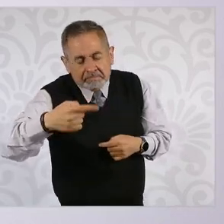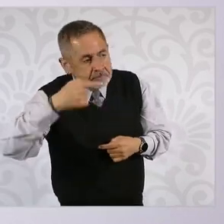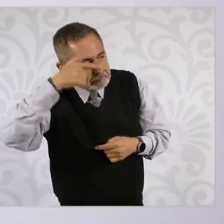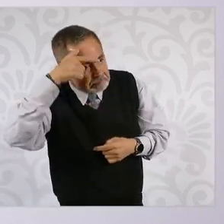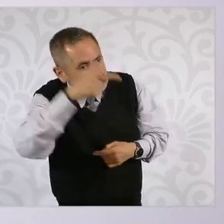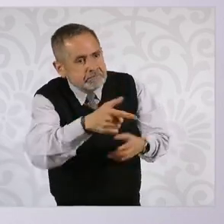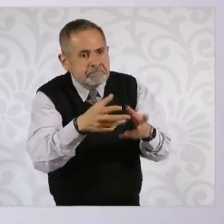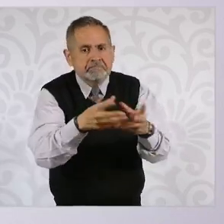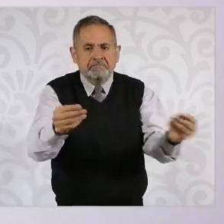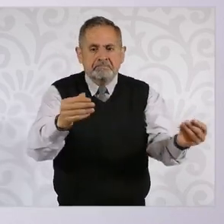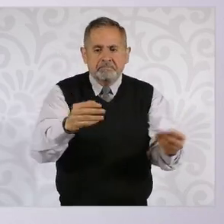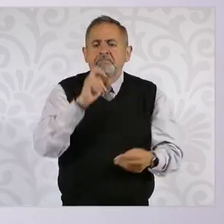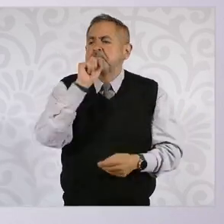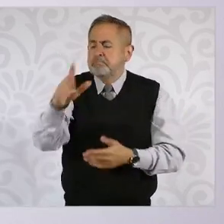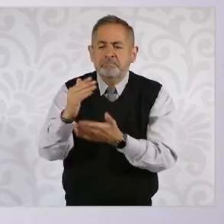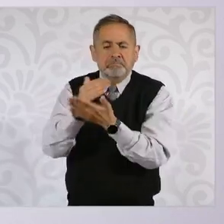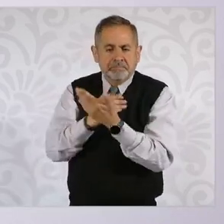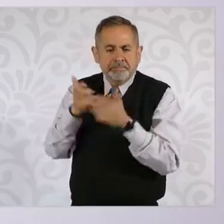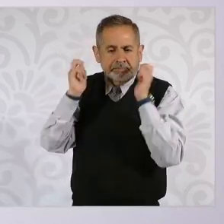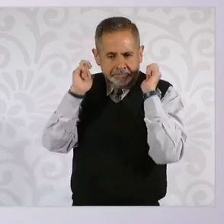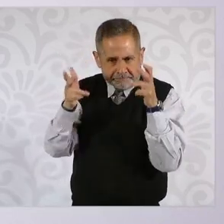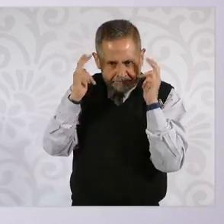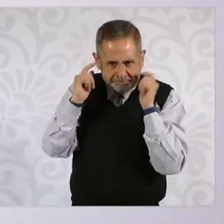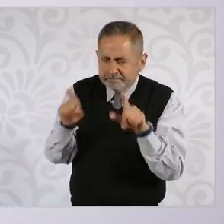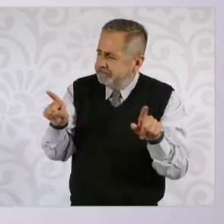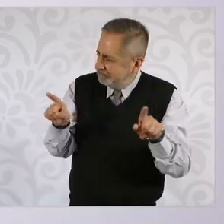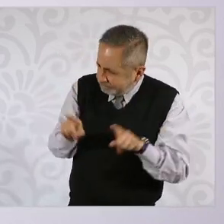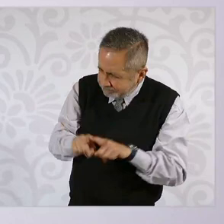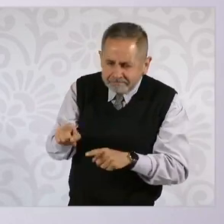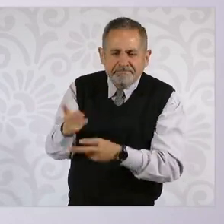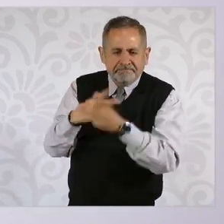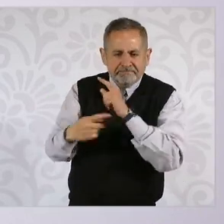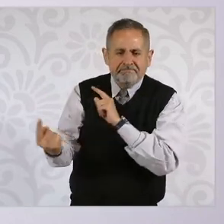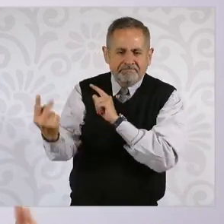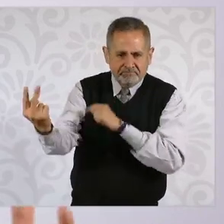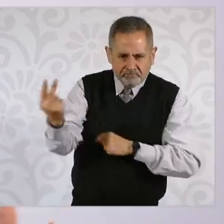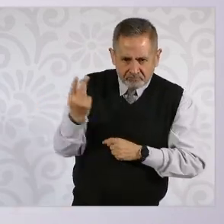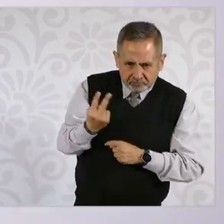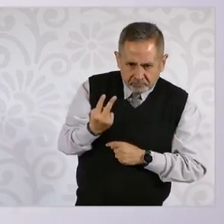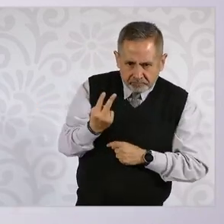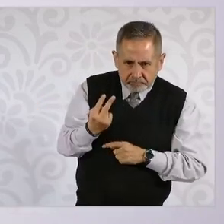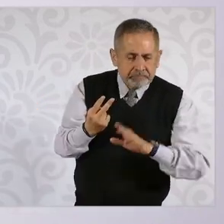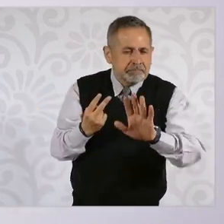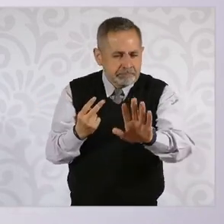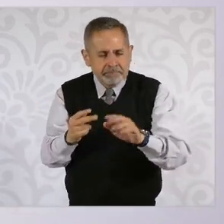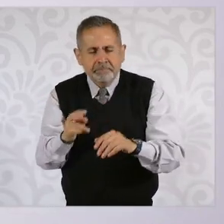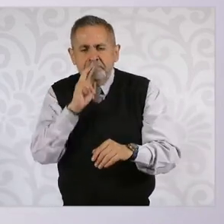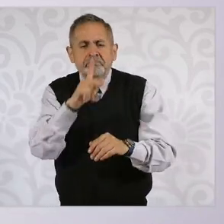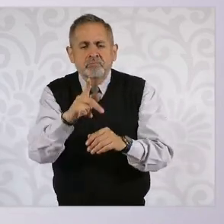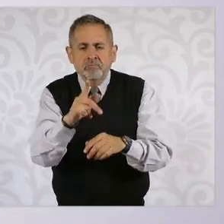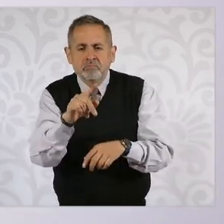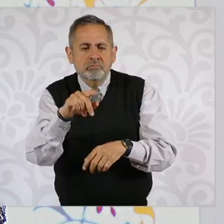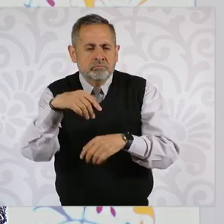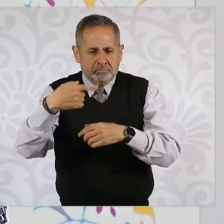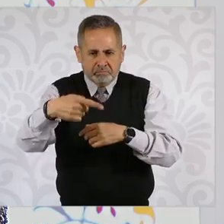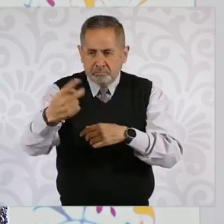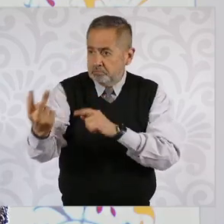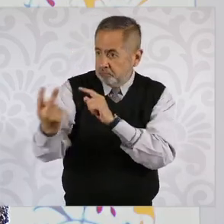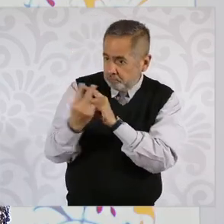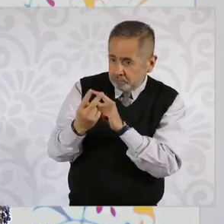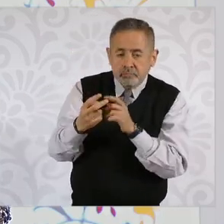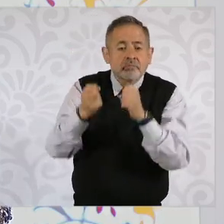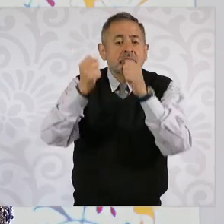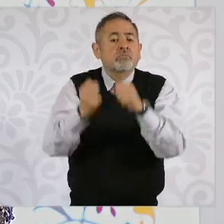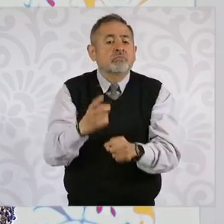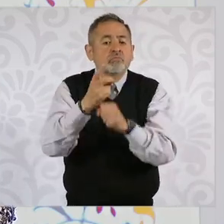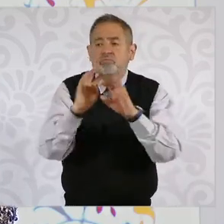mismo es para Chiapas. Y en ese caso, si nos permiten que podamos un día, cuando venga el Gabinete